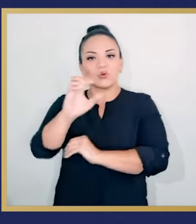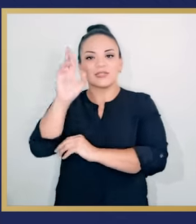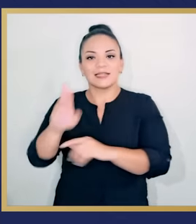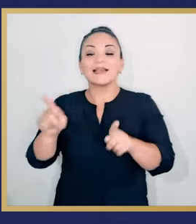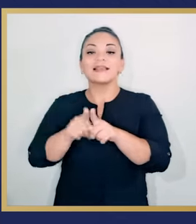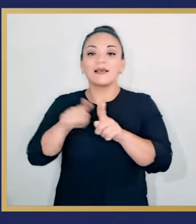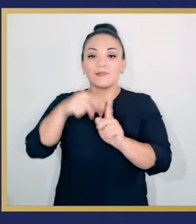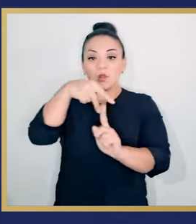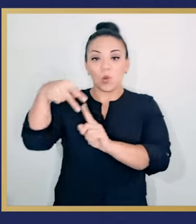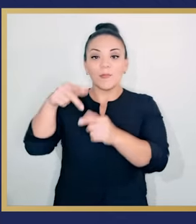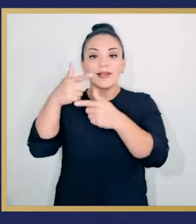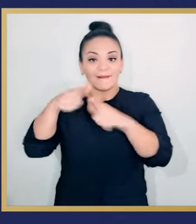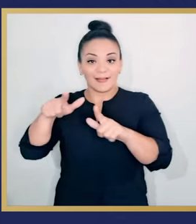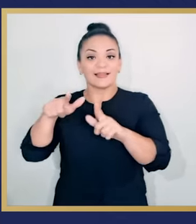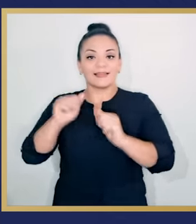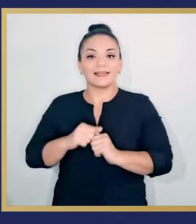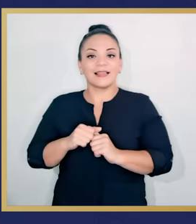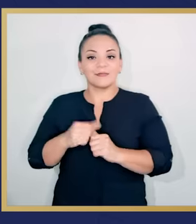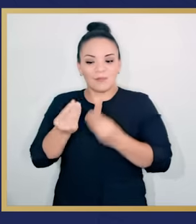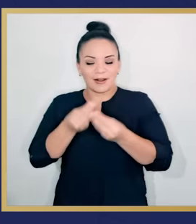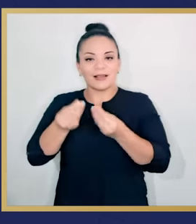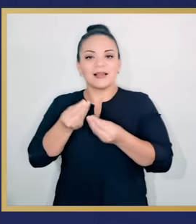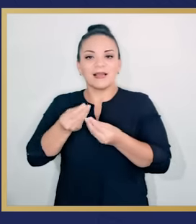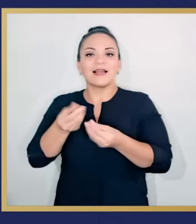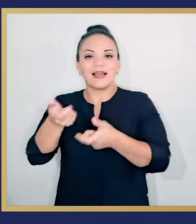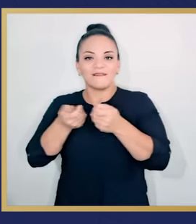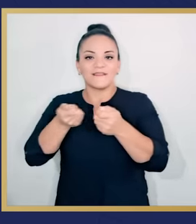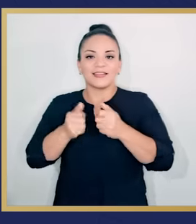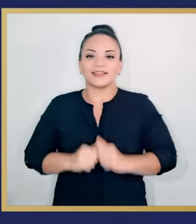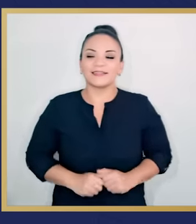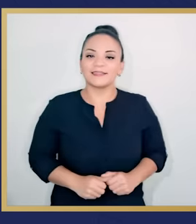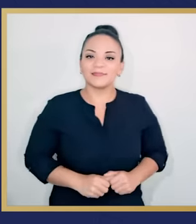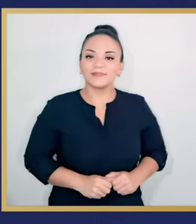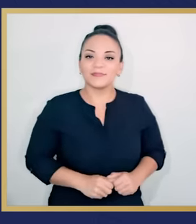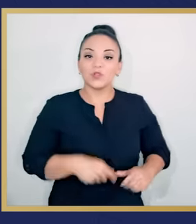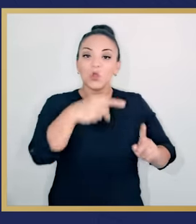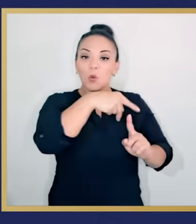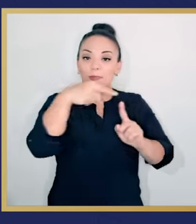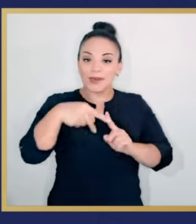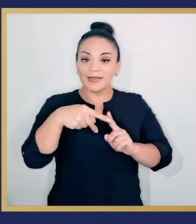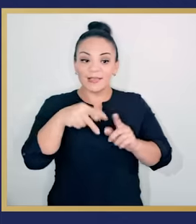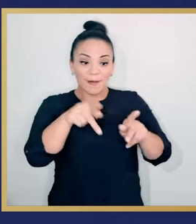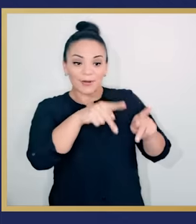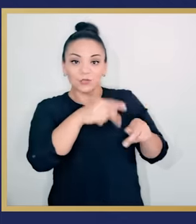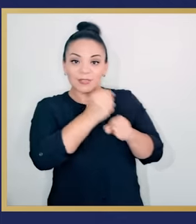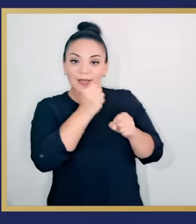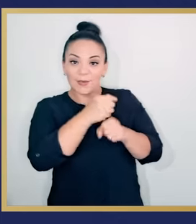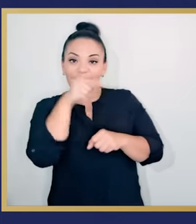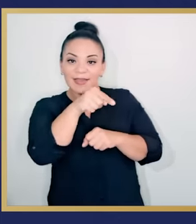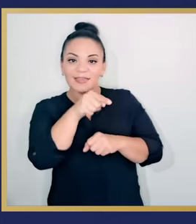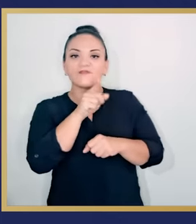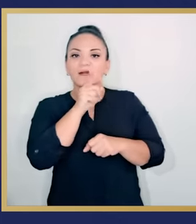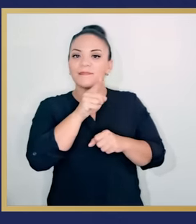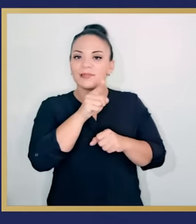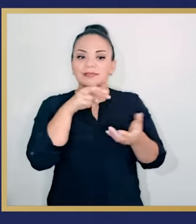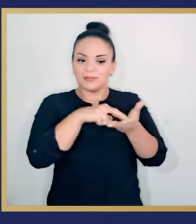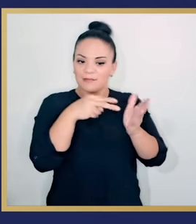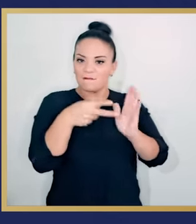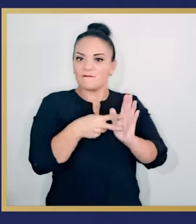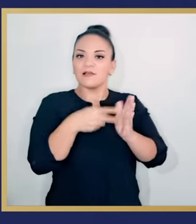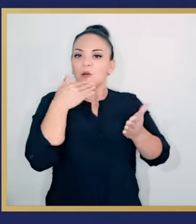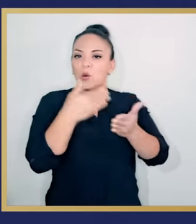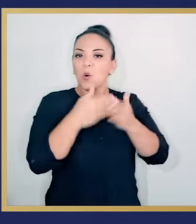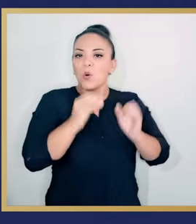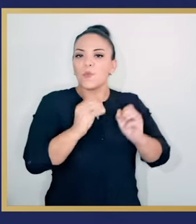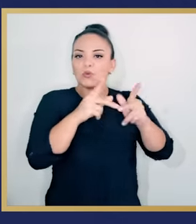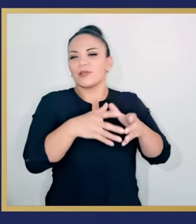ventana de crecimiento para Costa Rica y, en este caso, para Copa Libertad, para el café que producimos. Para la cooperativa de sus productores,